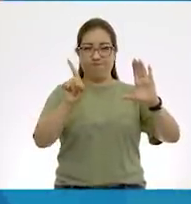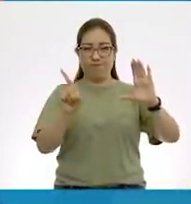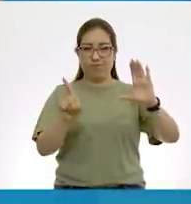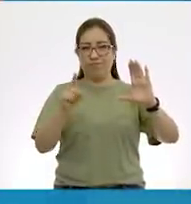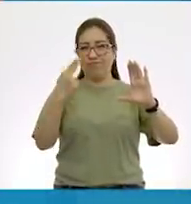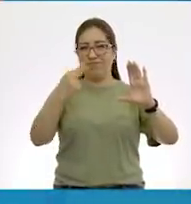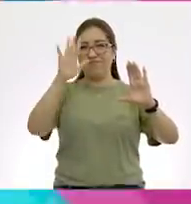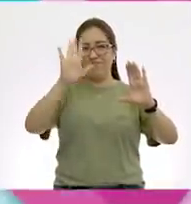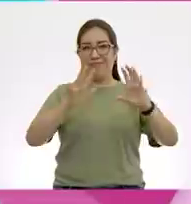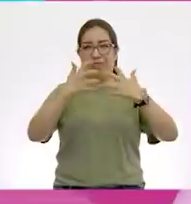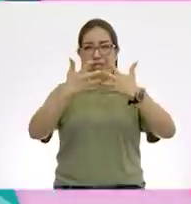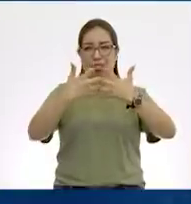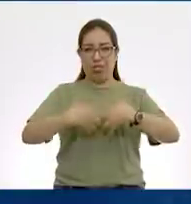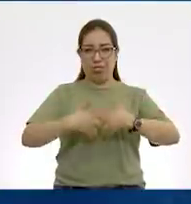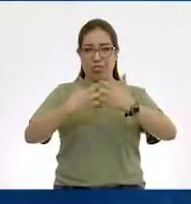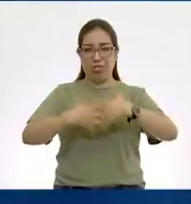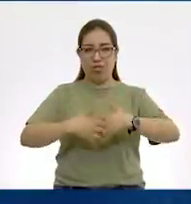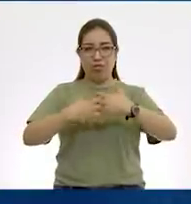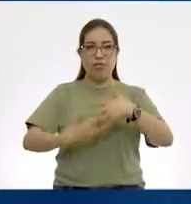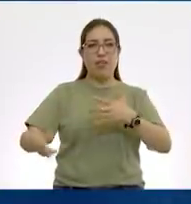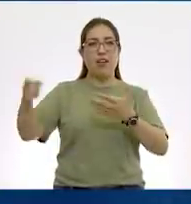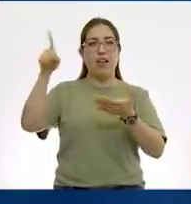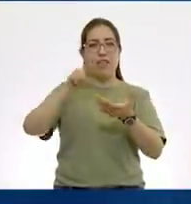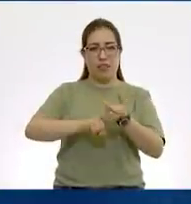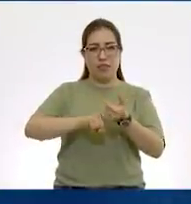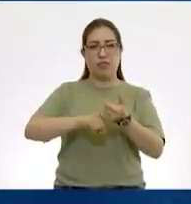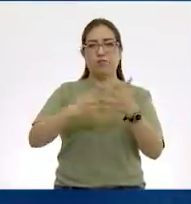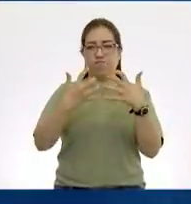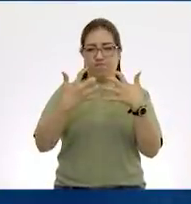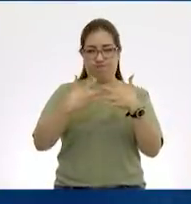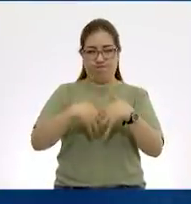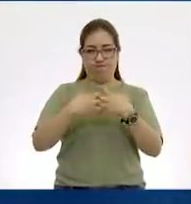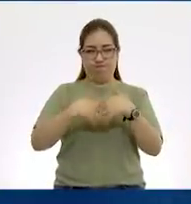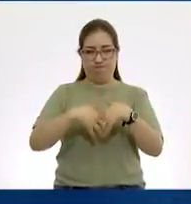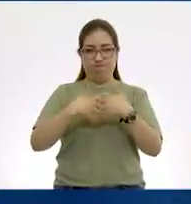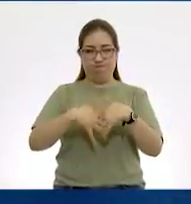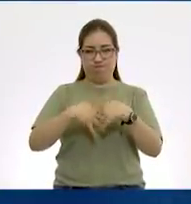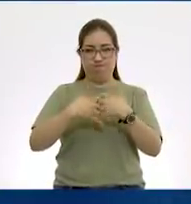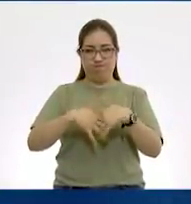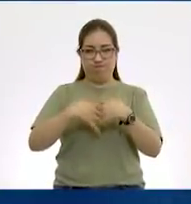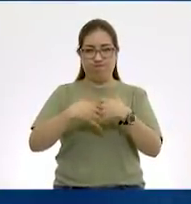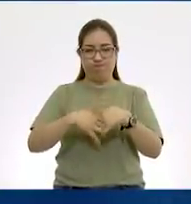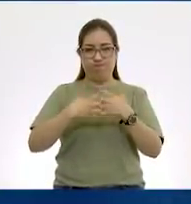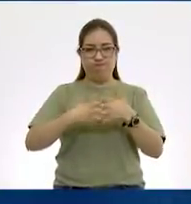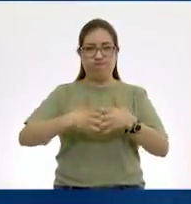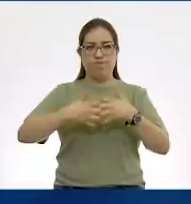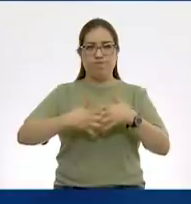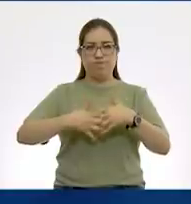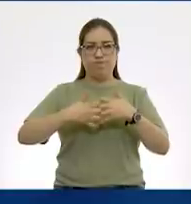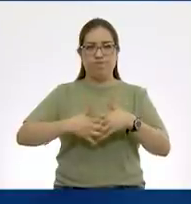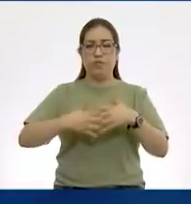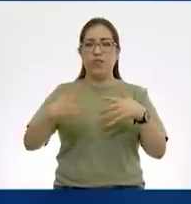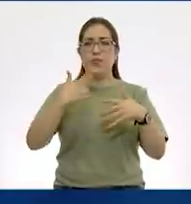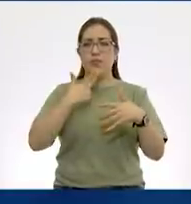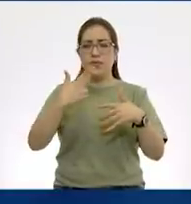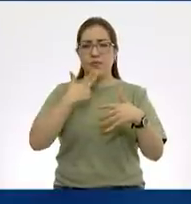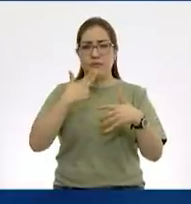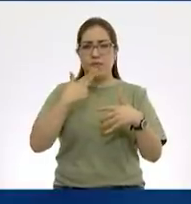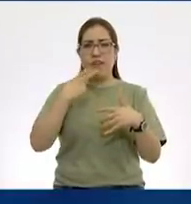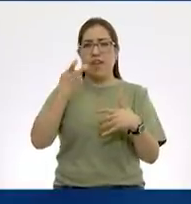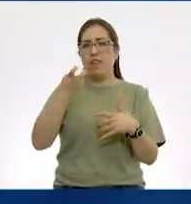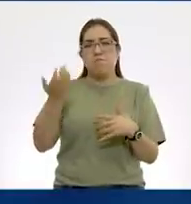mecánico. Dentro del reloj analógico, hay una maquinita, funcionando. La que